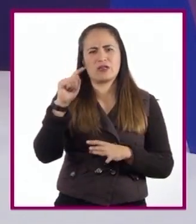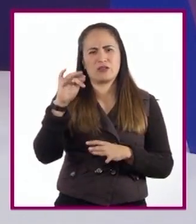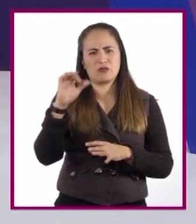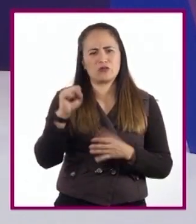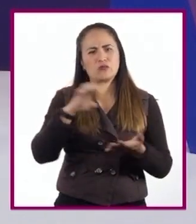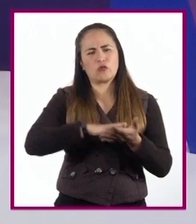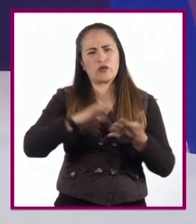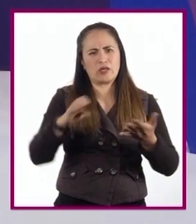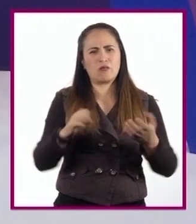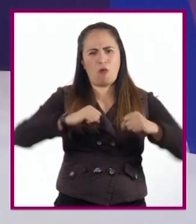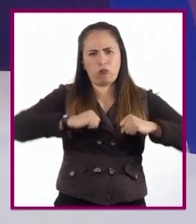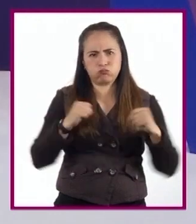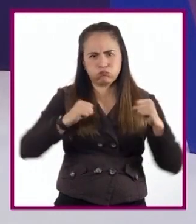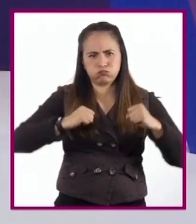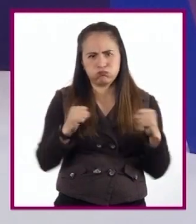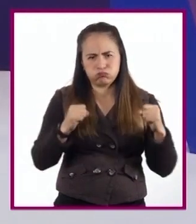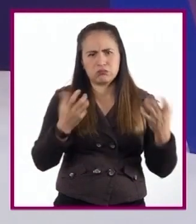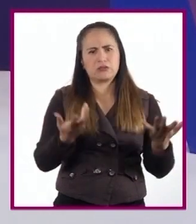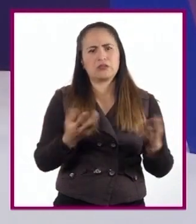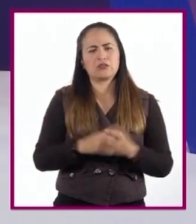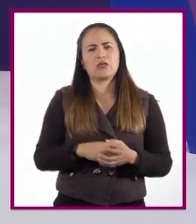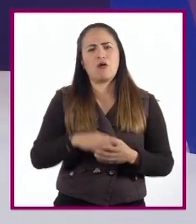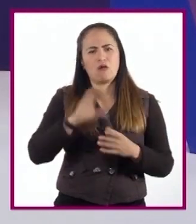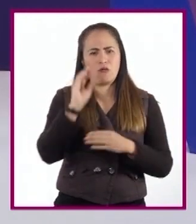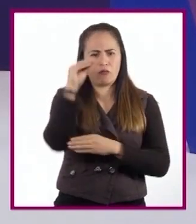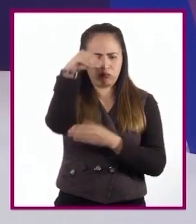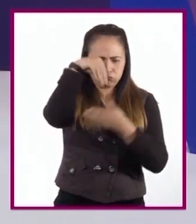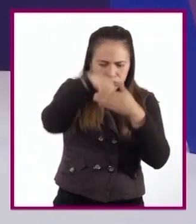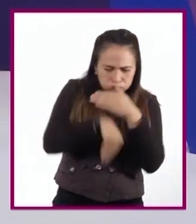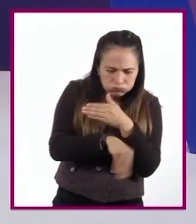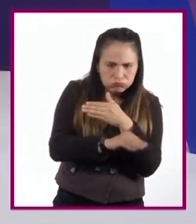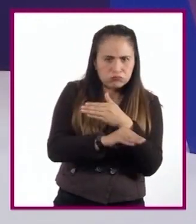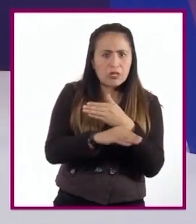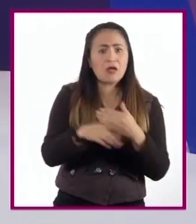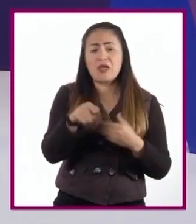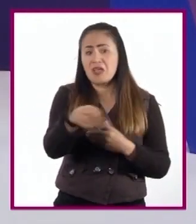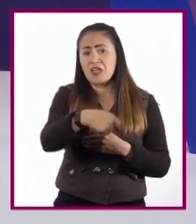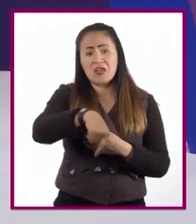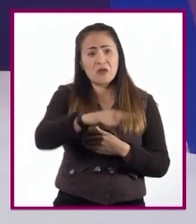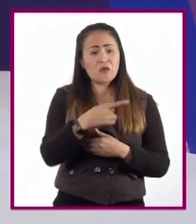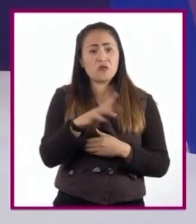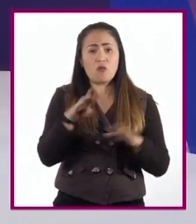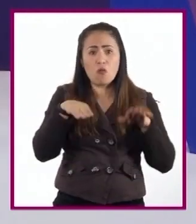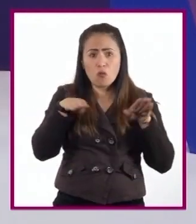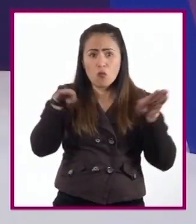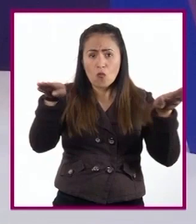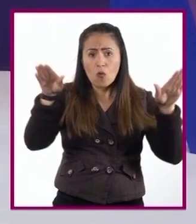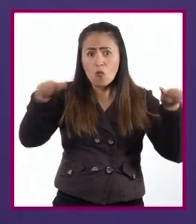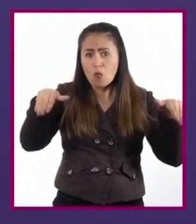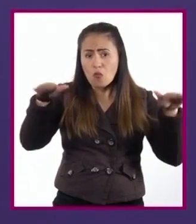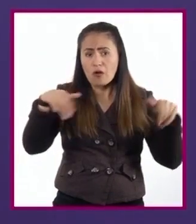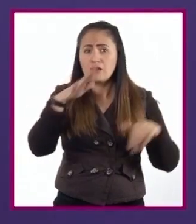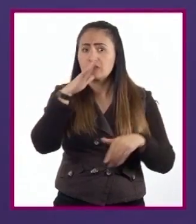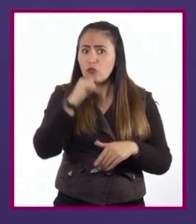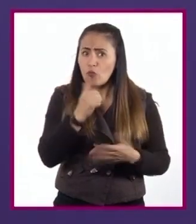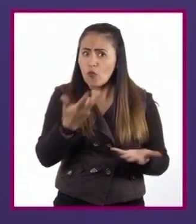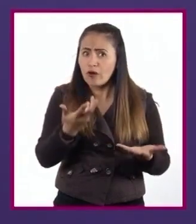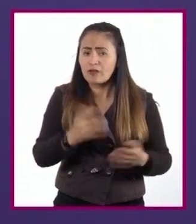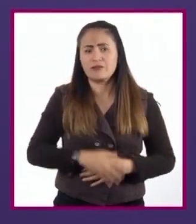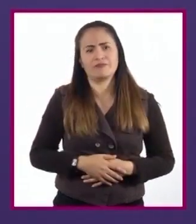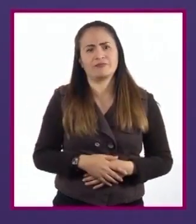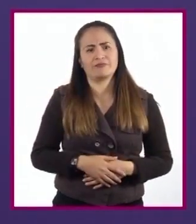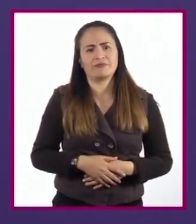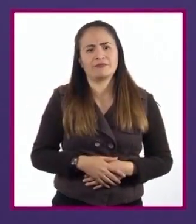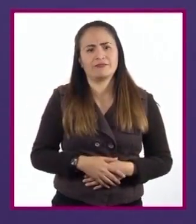como las gallinas o los avestruces que no tienen la capacidad de volar. ¿En dónde